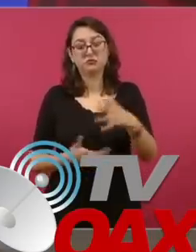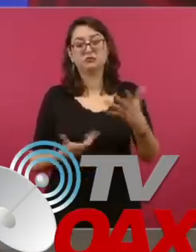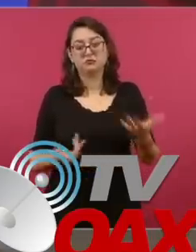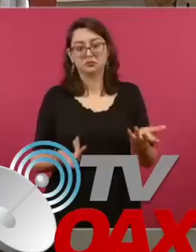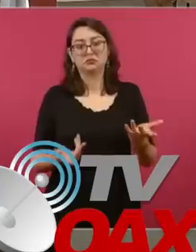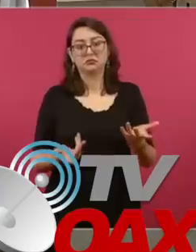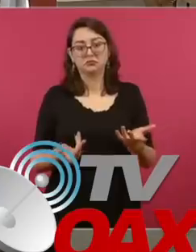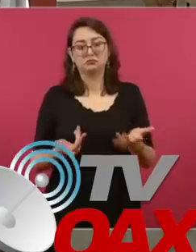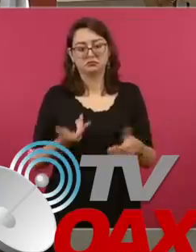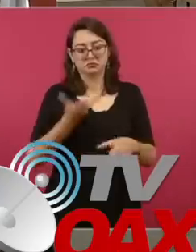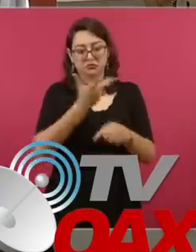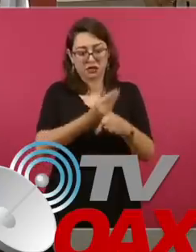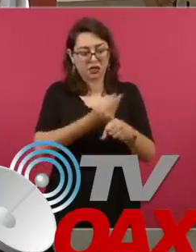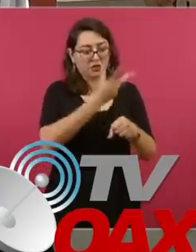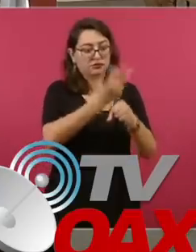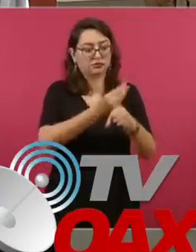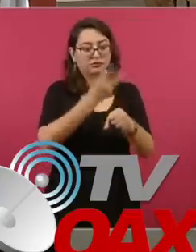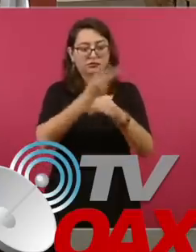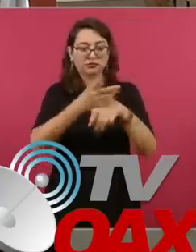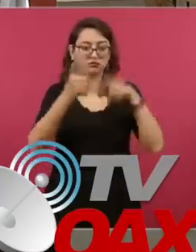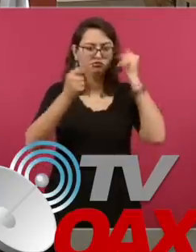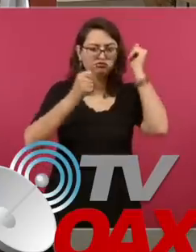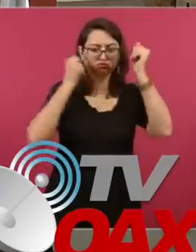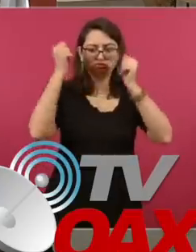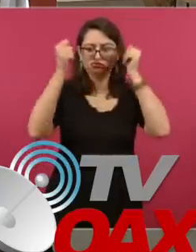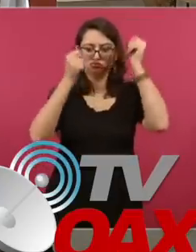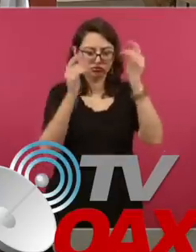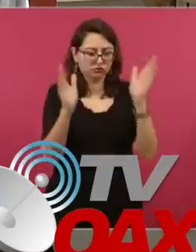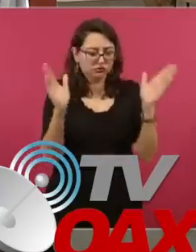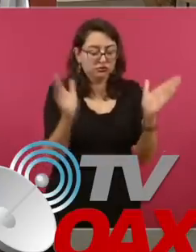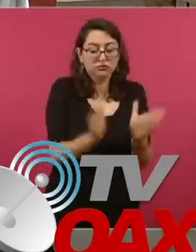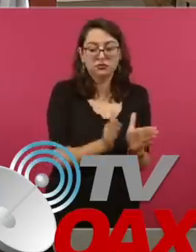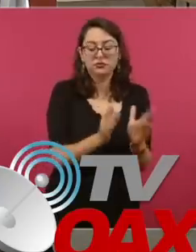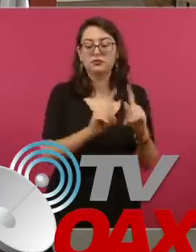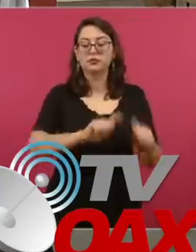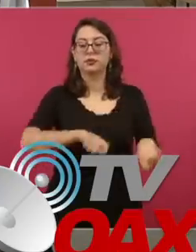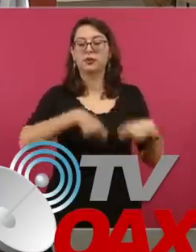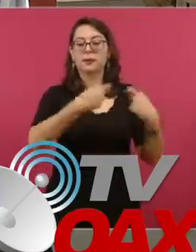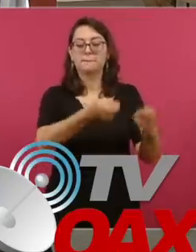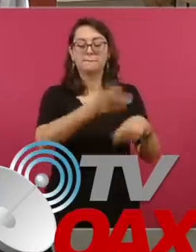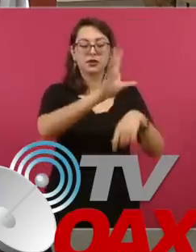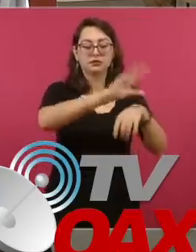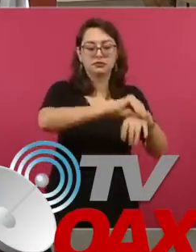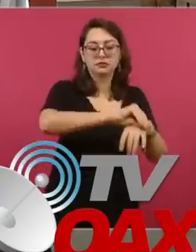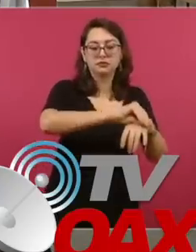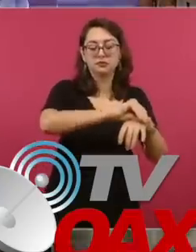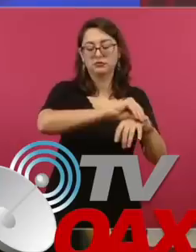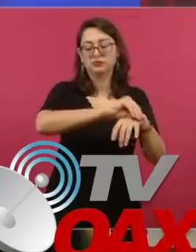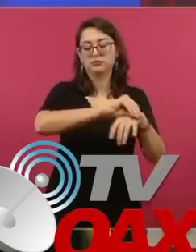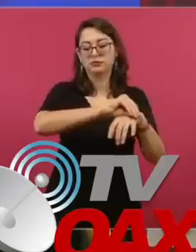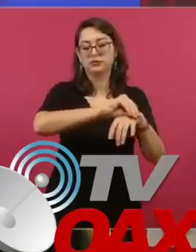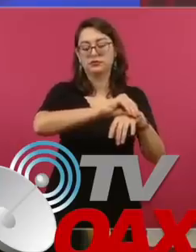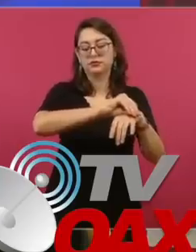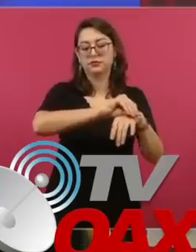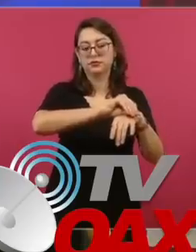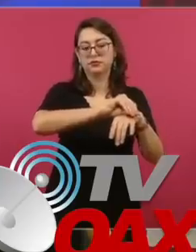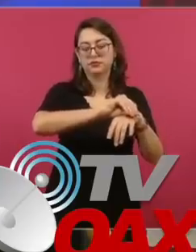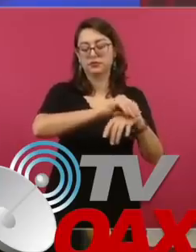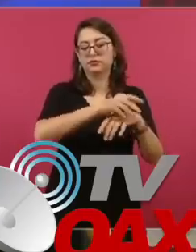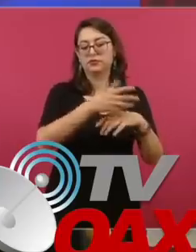desde luego con la